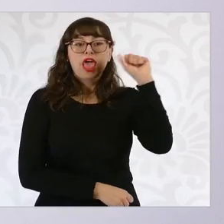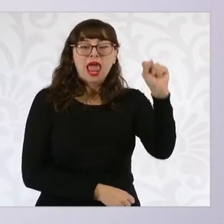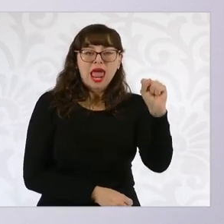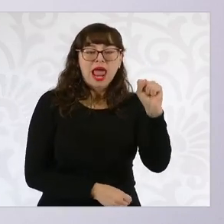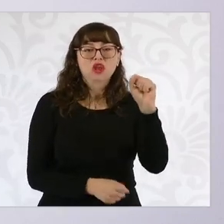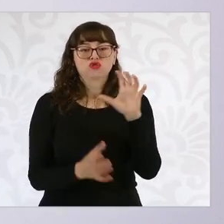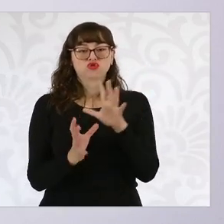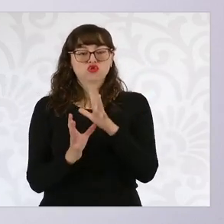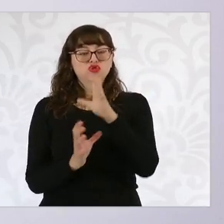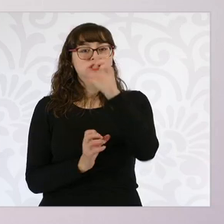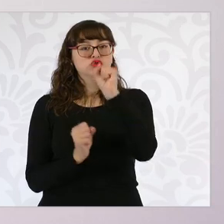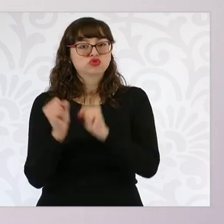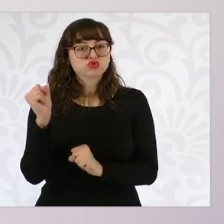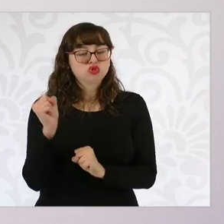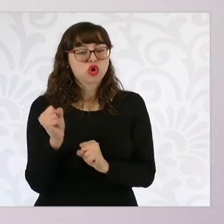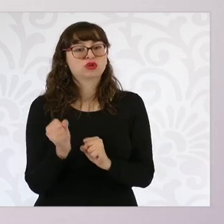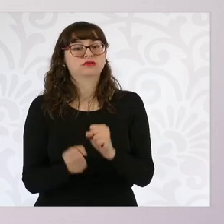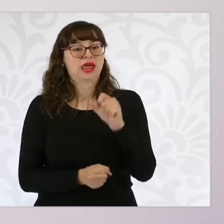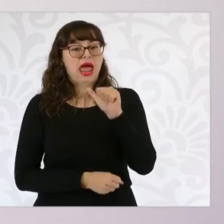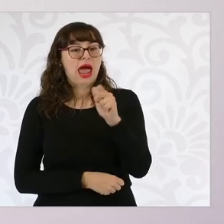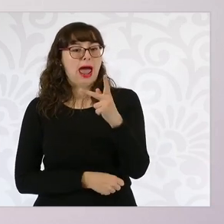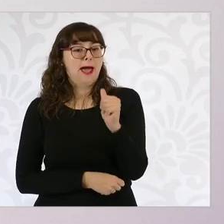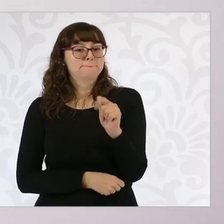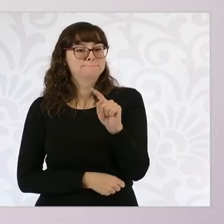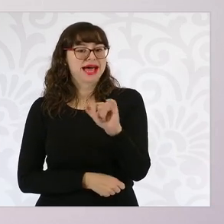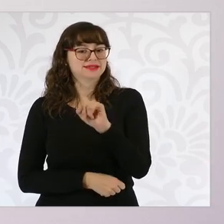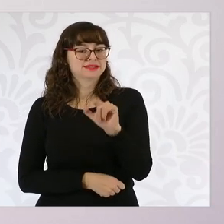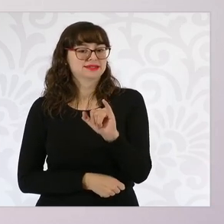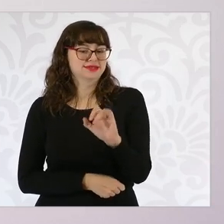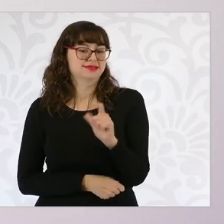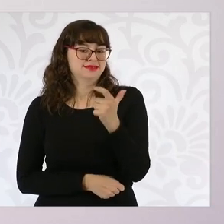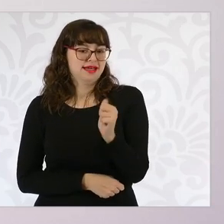Distinto a que todo lo provea el mercado.